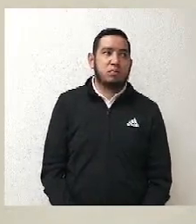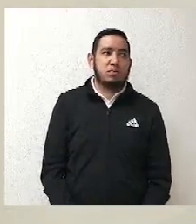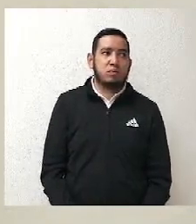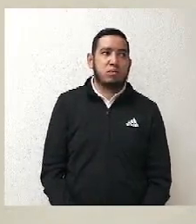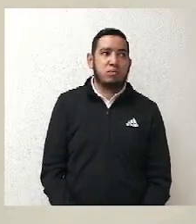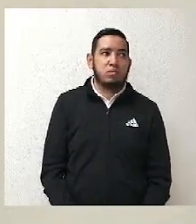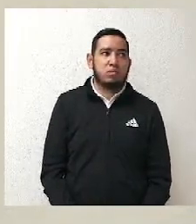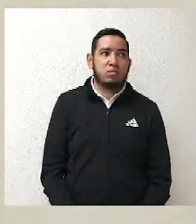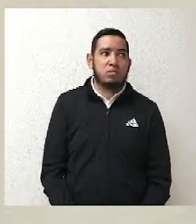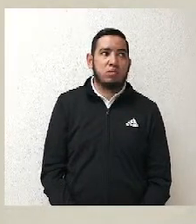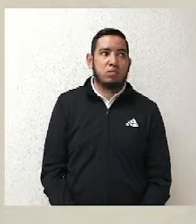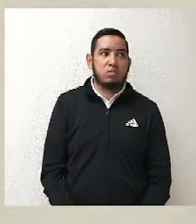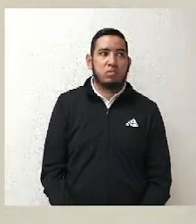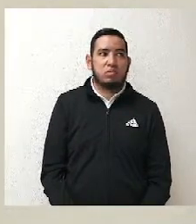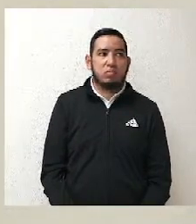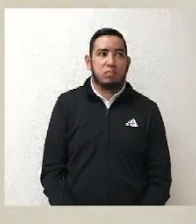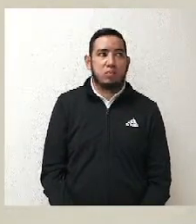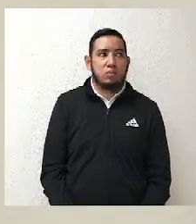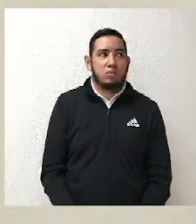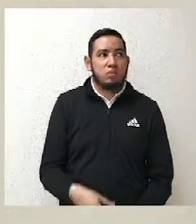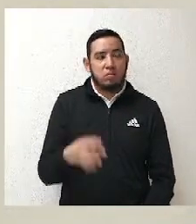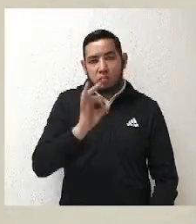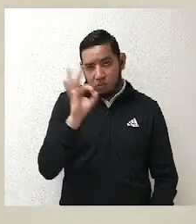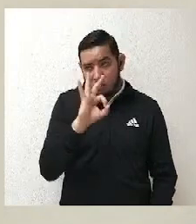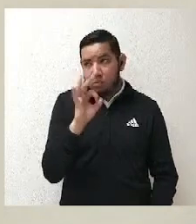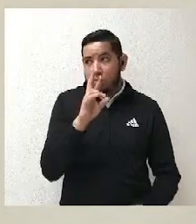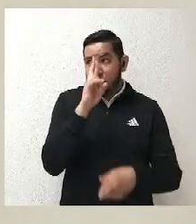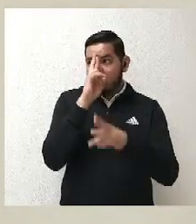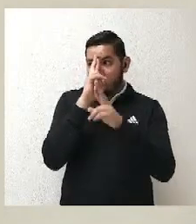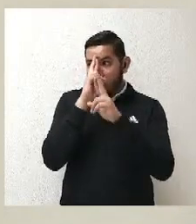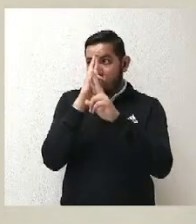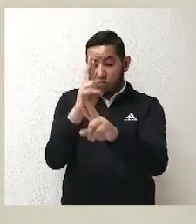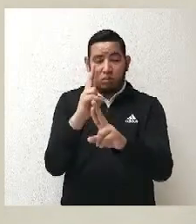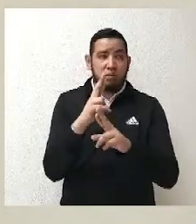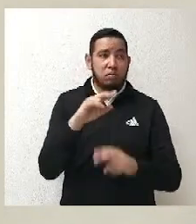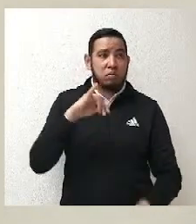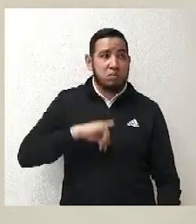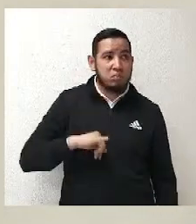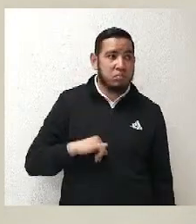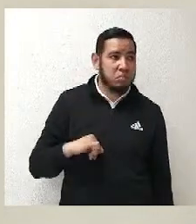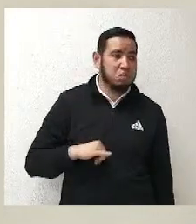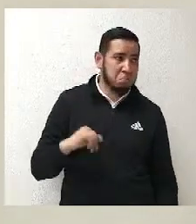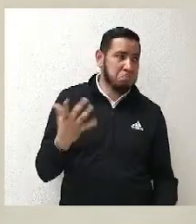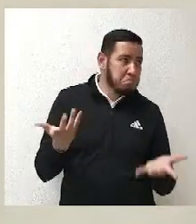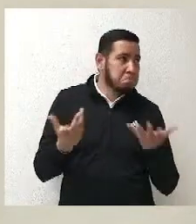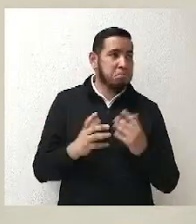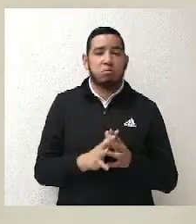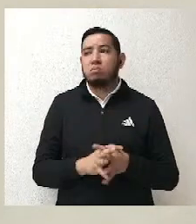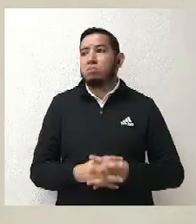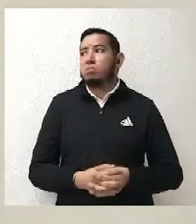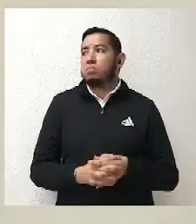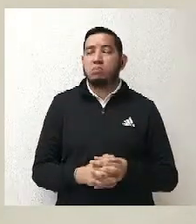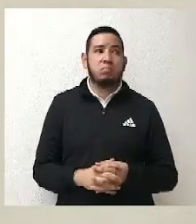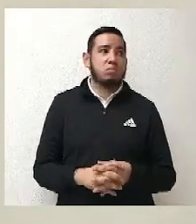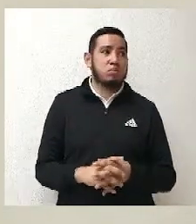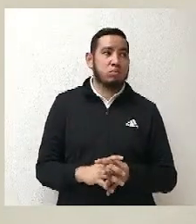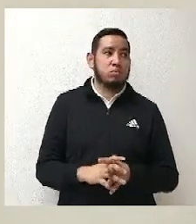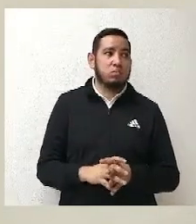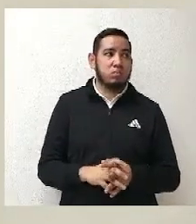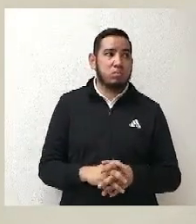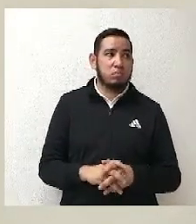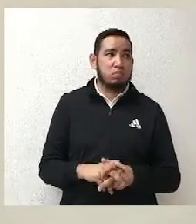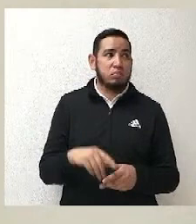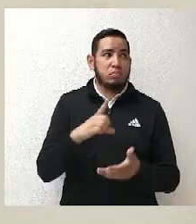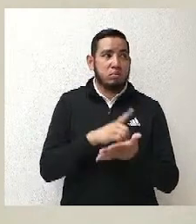y pues a lo mejor el tema que es un poquito más interesante es respecto de los agravios de paridad, la resolución impugnada si se